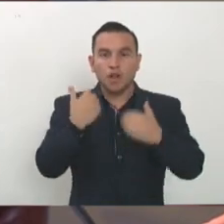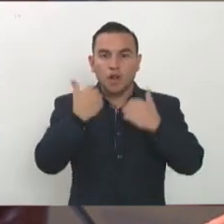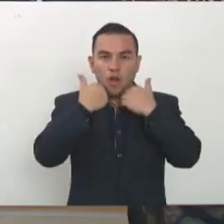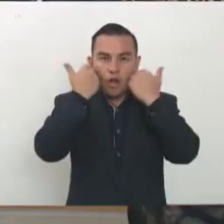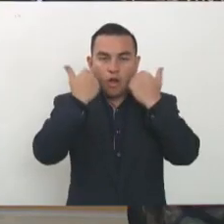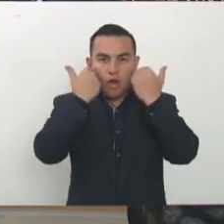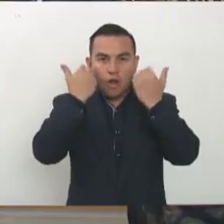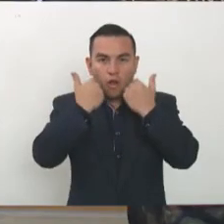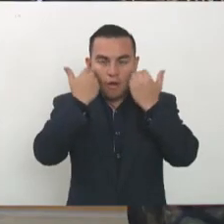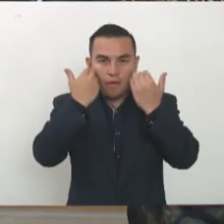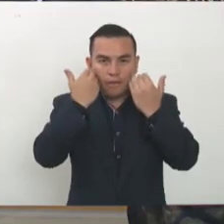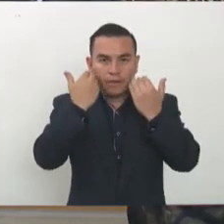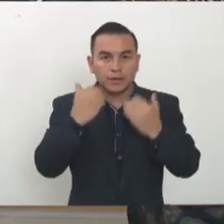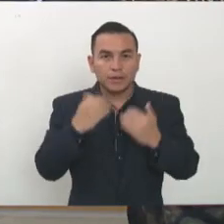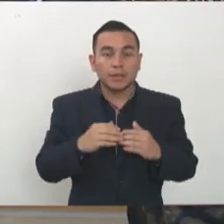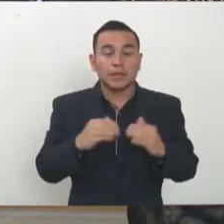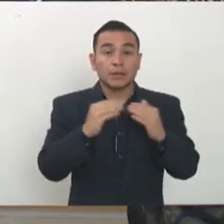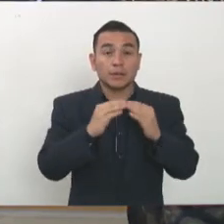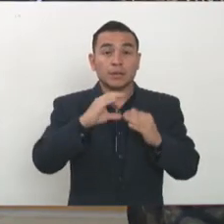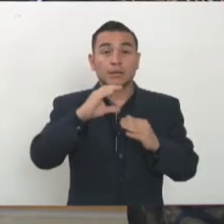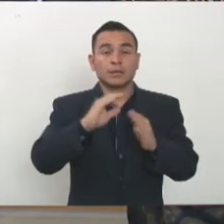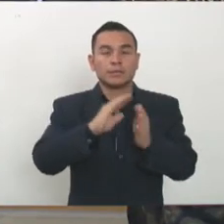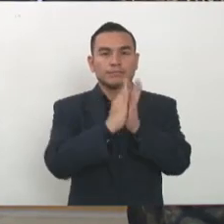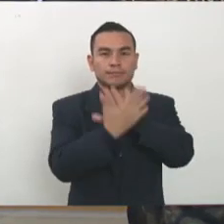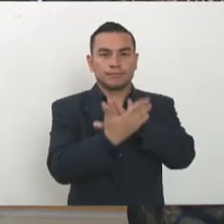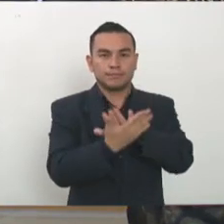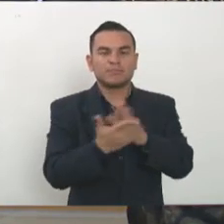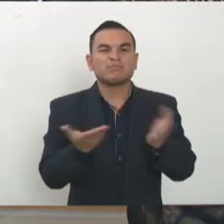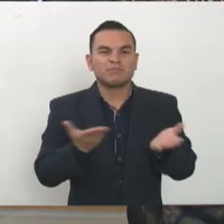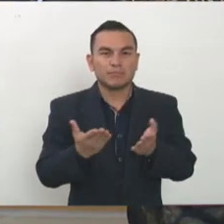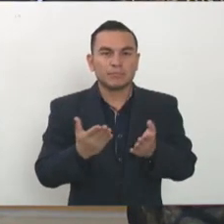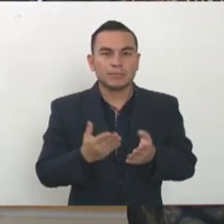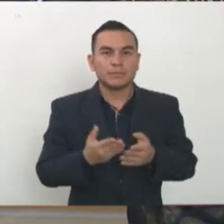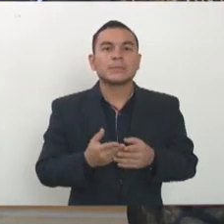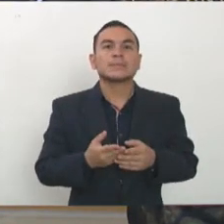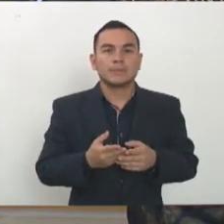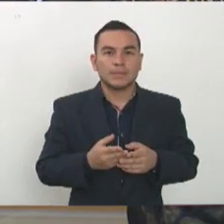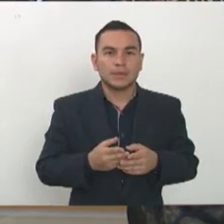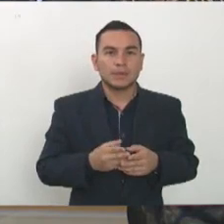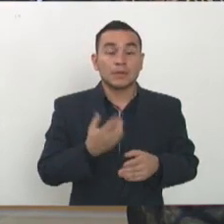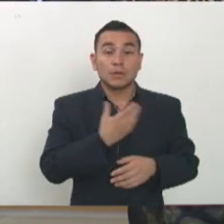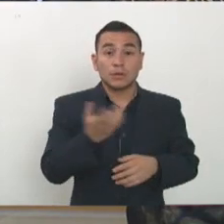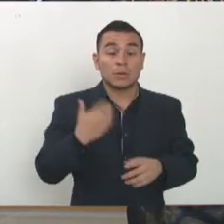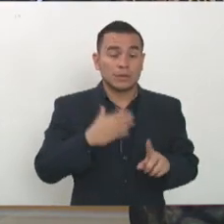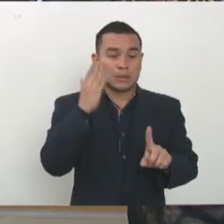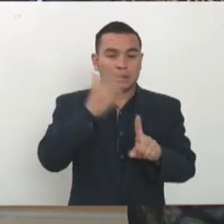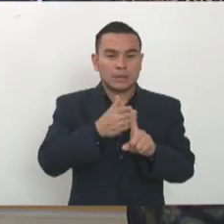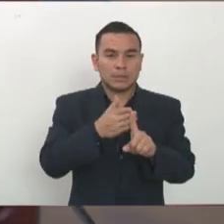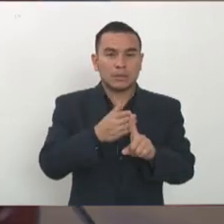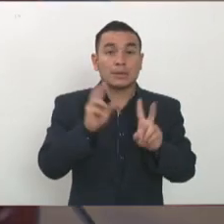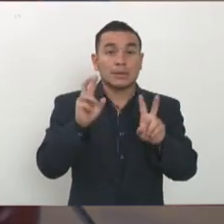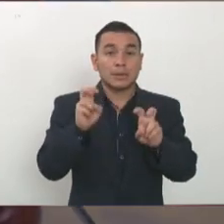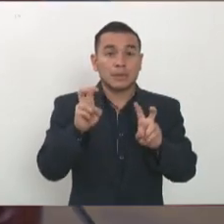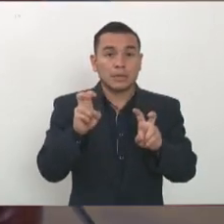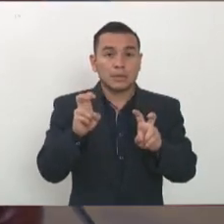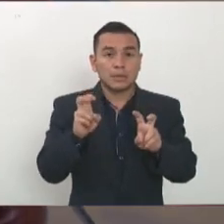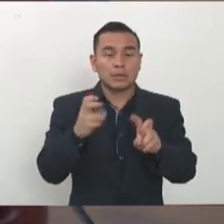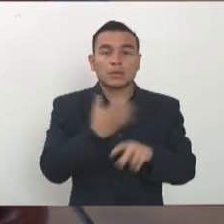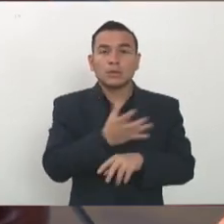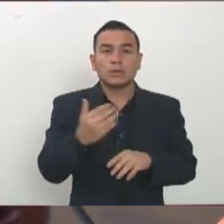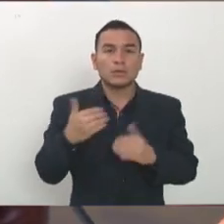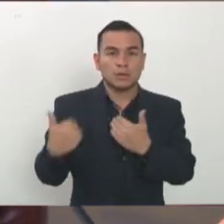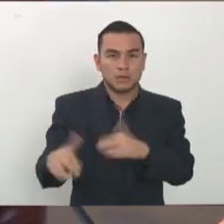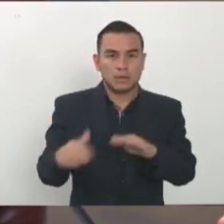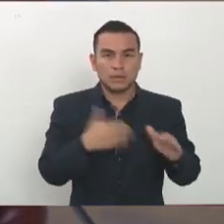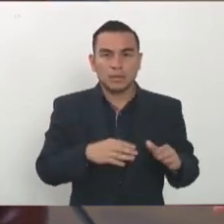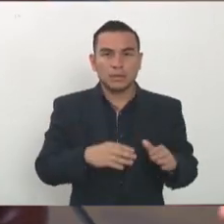CIFCO de otras instituciones que también han estado involucrados en ese caso solo aplicará para los que están directamente involucrados en las actividades